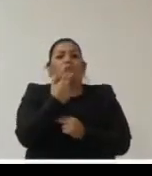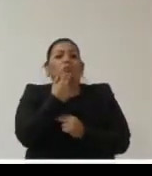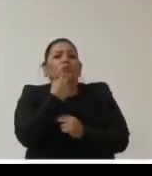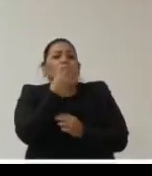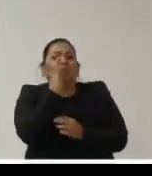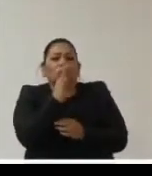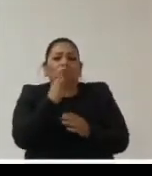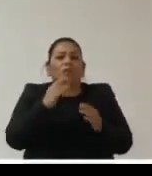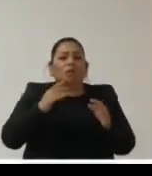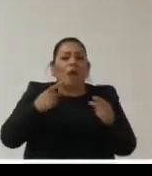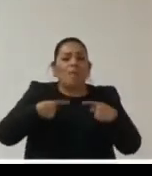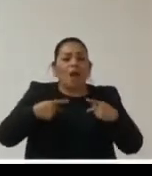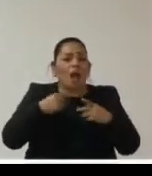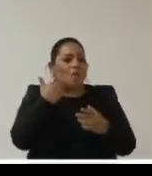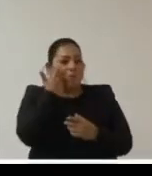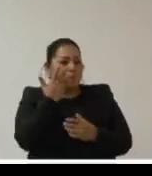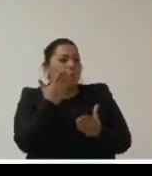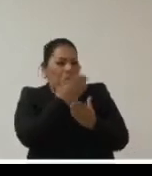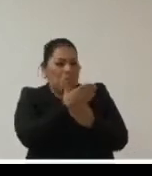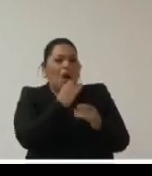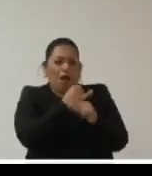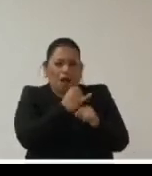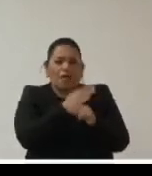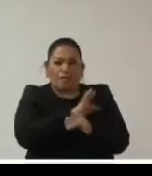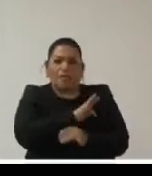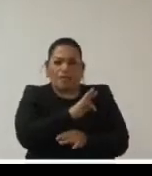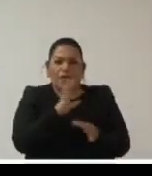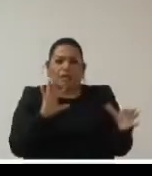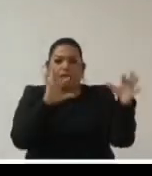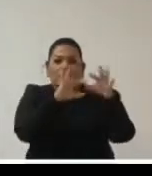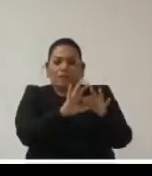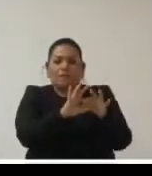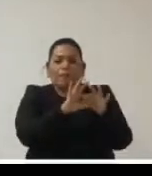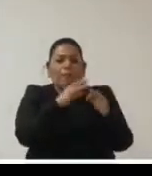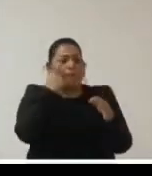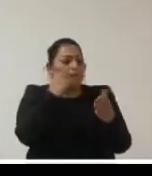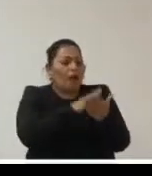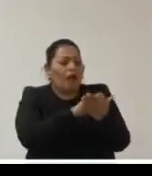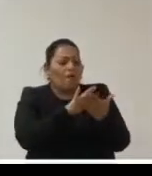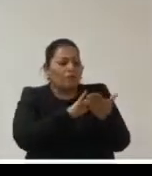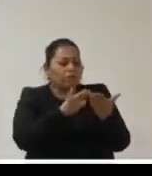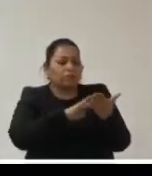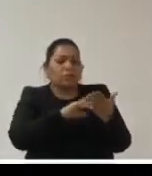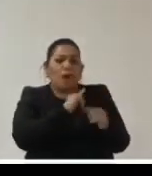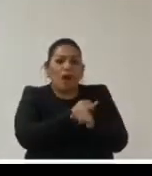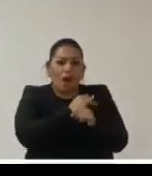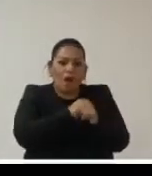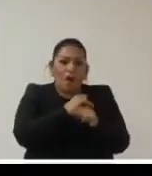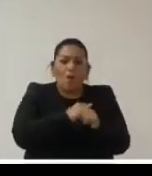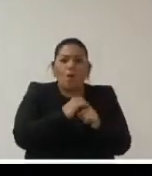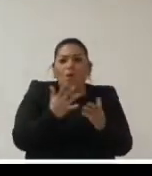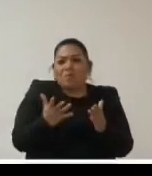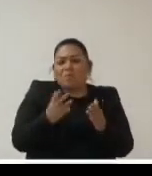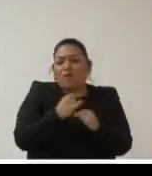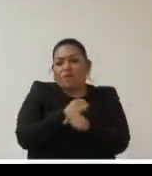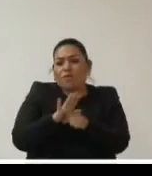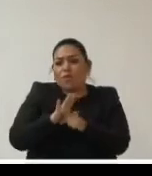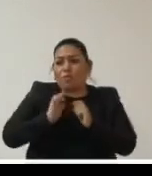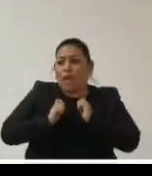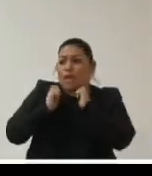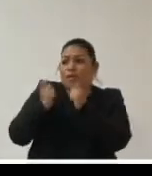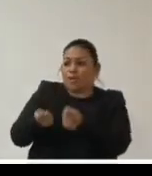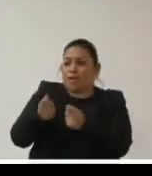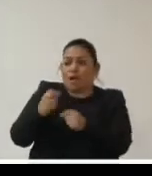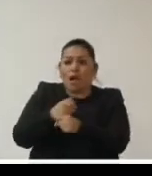también pues hemos tratado de reunir esfuerzos que desde los estados se están haciendo para darle a la sociedad oportunidad